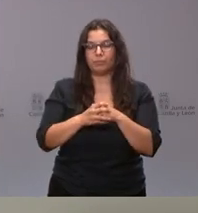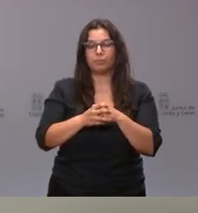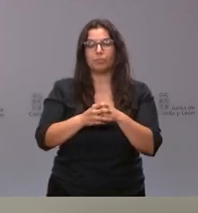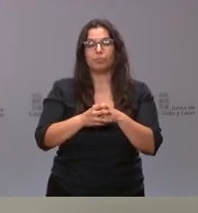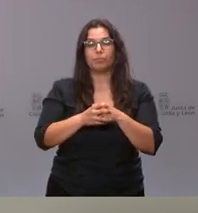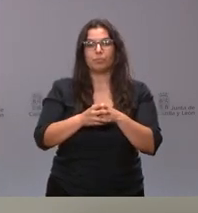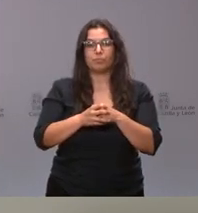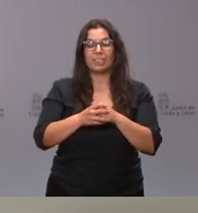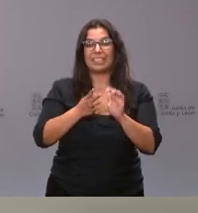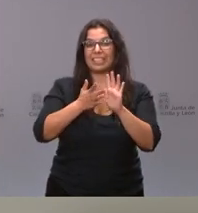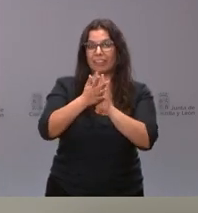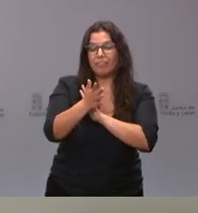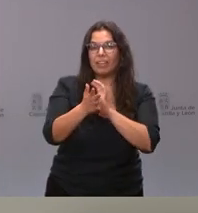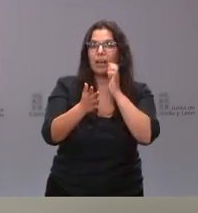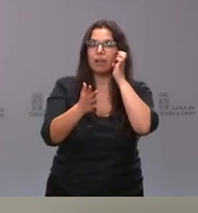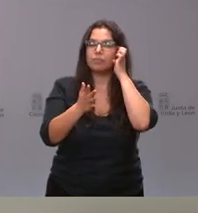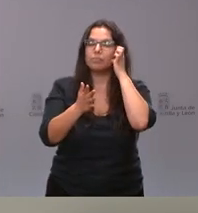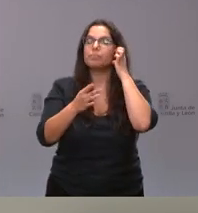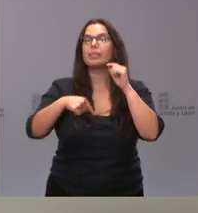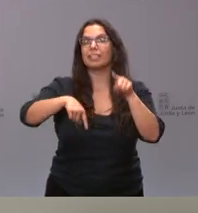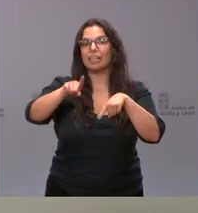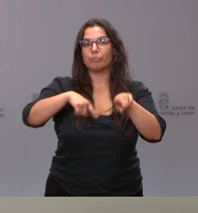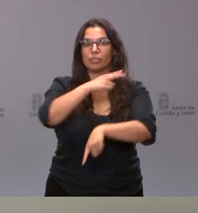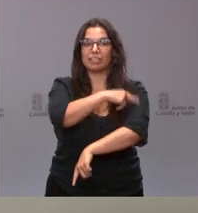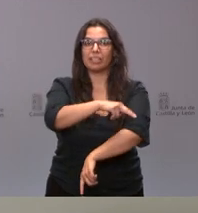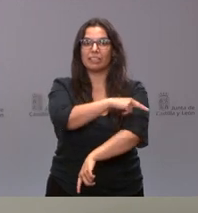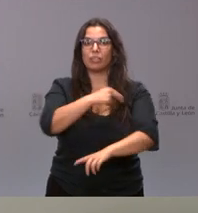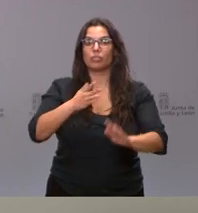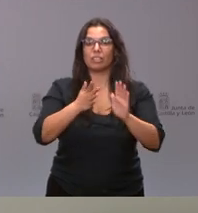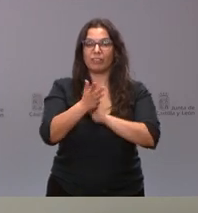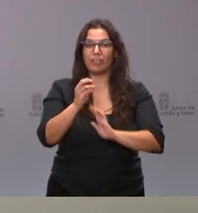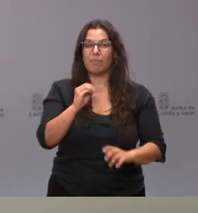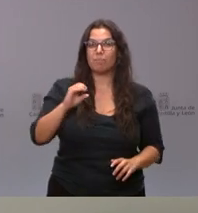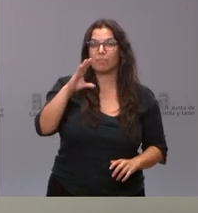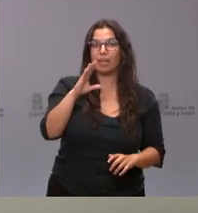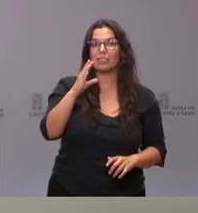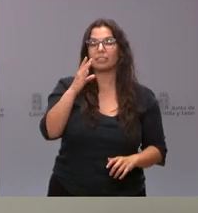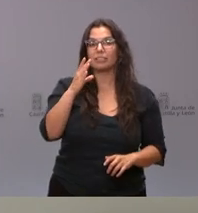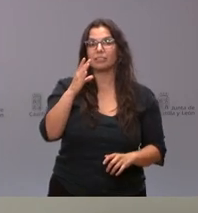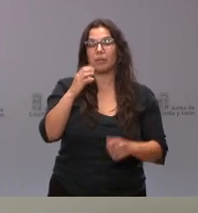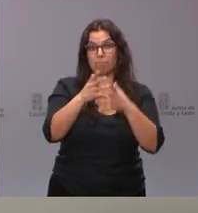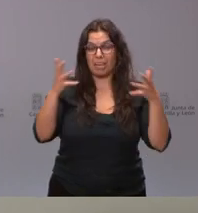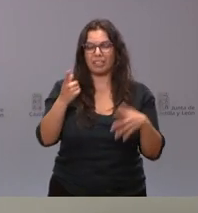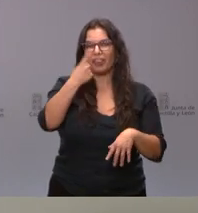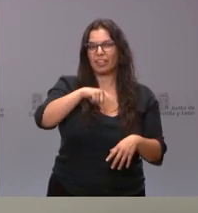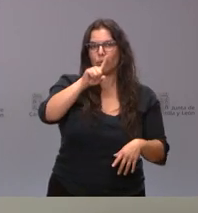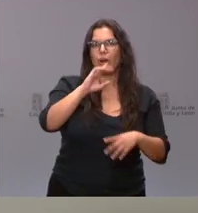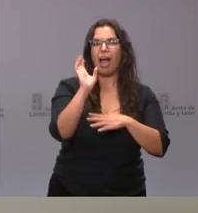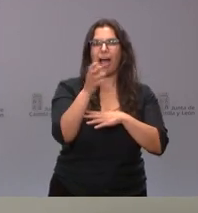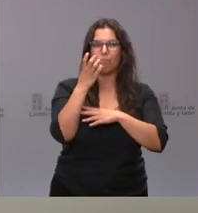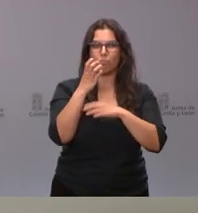hablando de un transporte sanitario que supone un aumento de 101 ambulancias sobre las